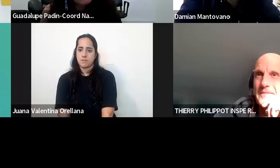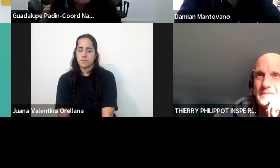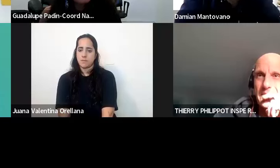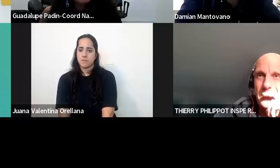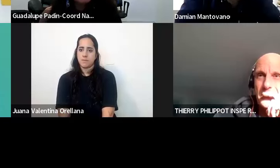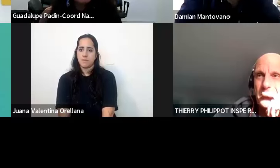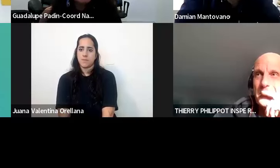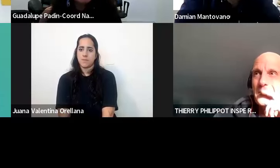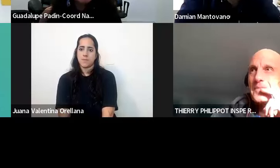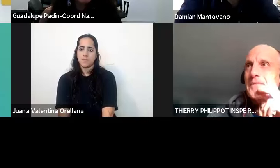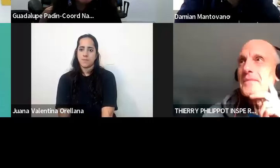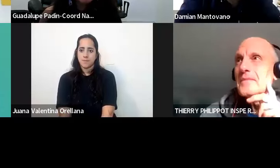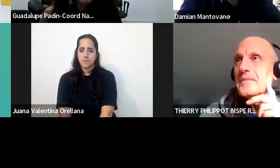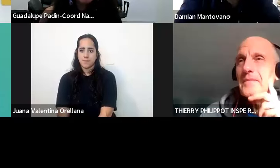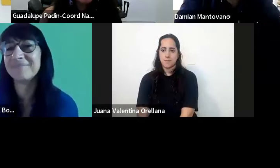nos quedamos y nos en el tramo